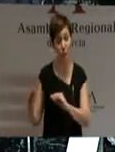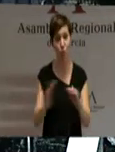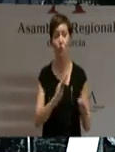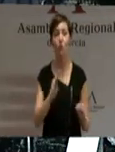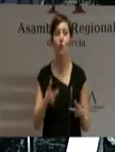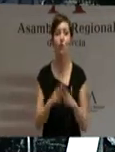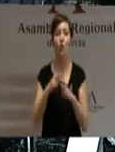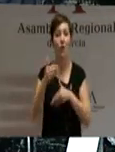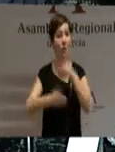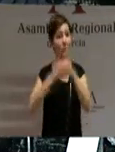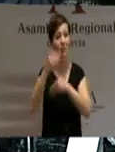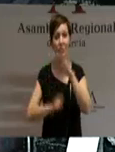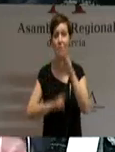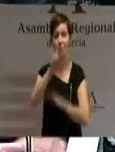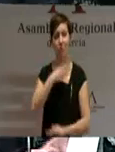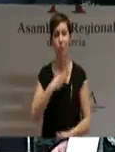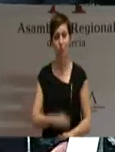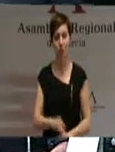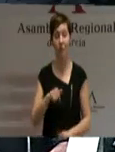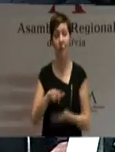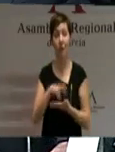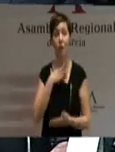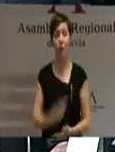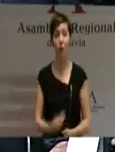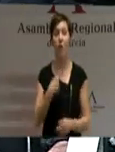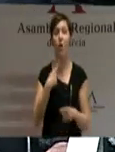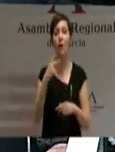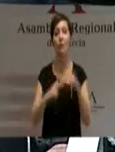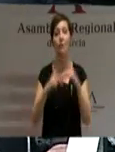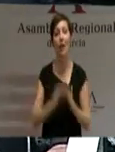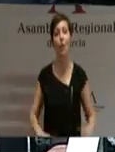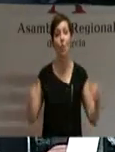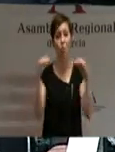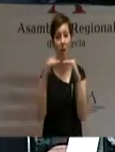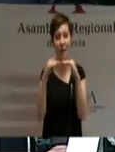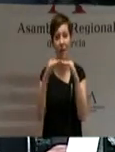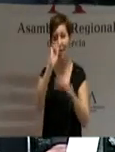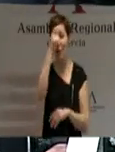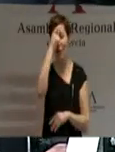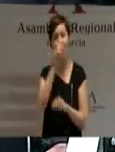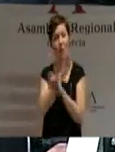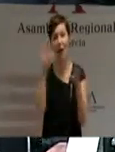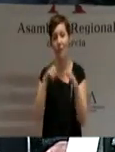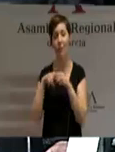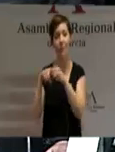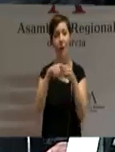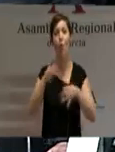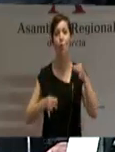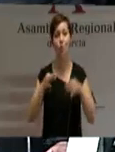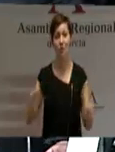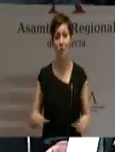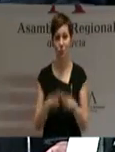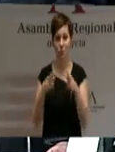El Gobierno ha de seguir construyendo regiones en igualdad, con criterios de solidaridad y justicia social y también